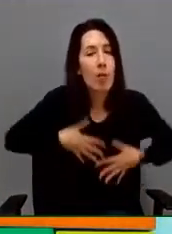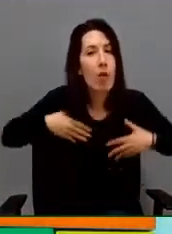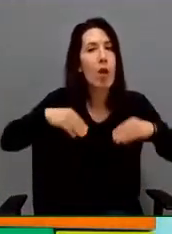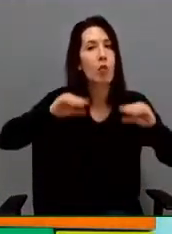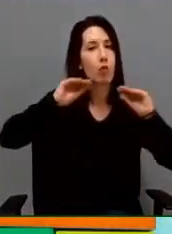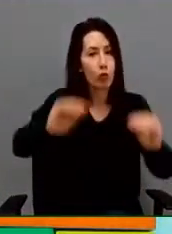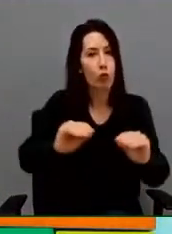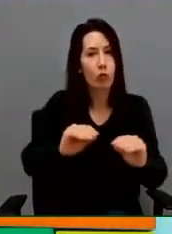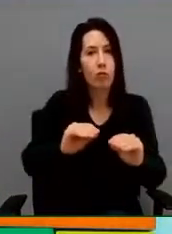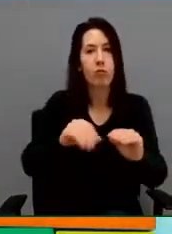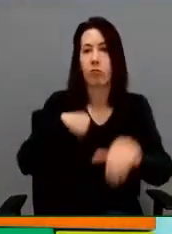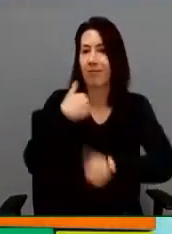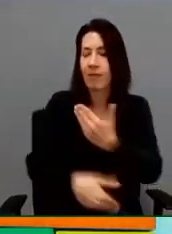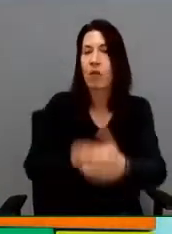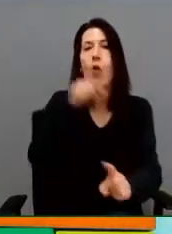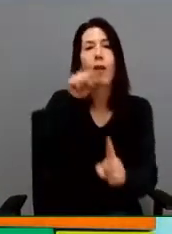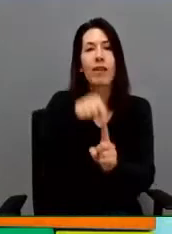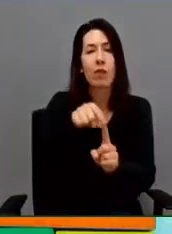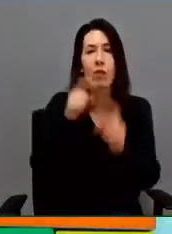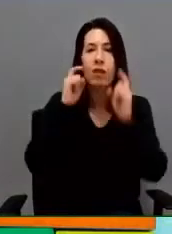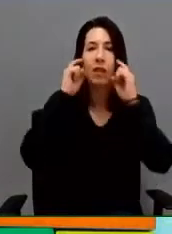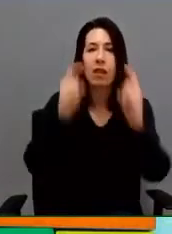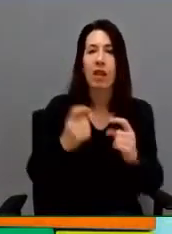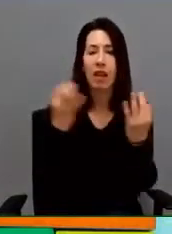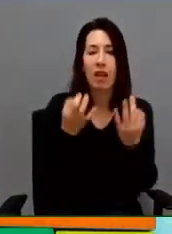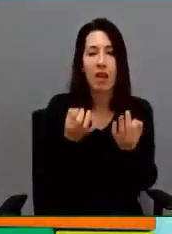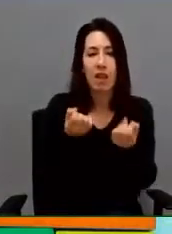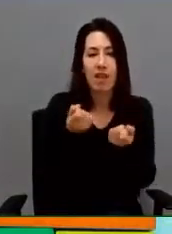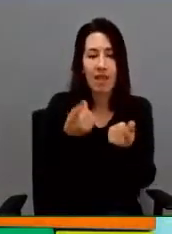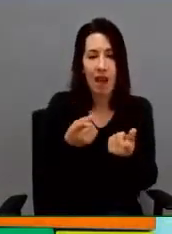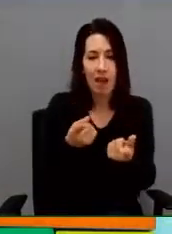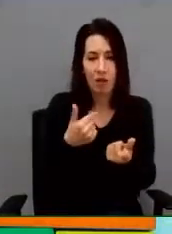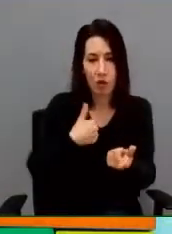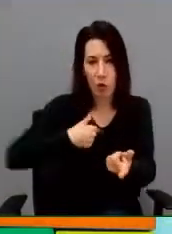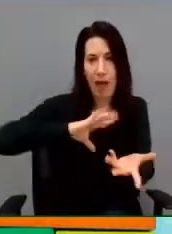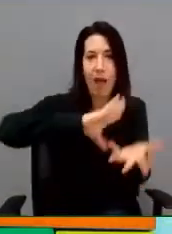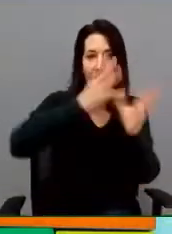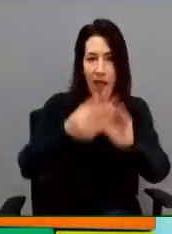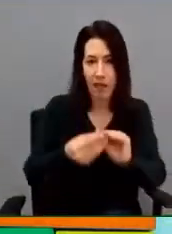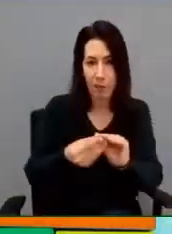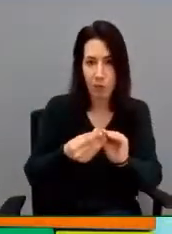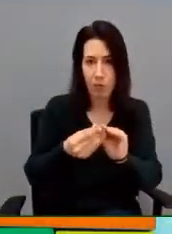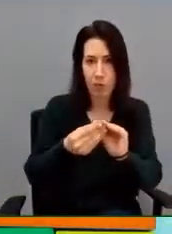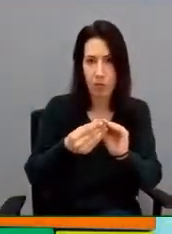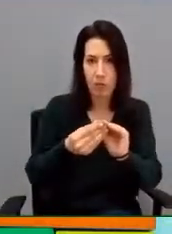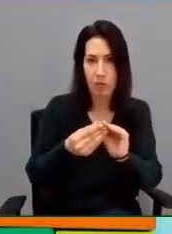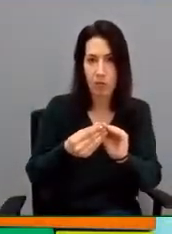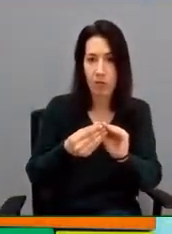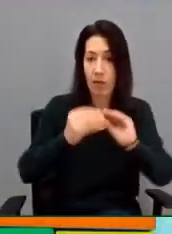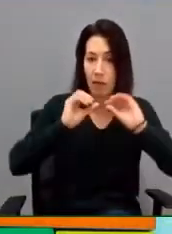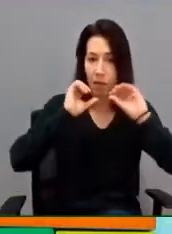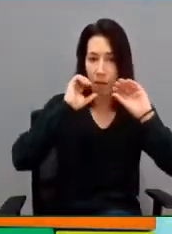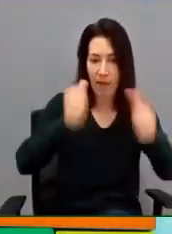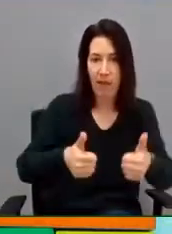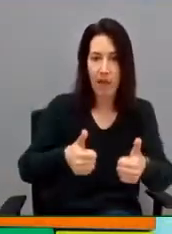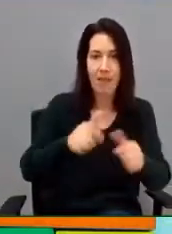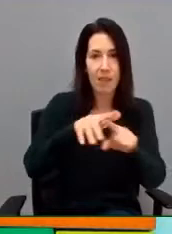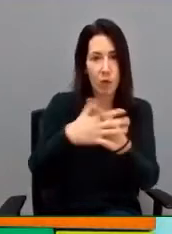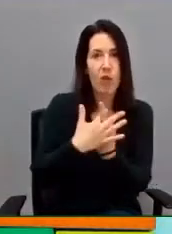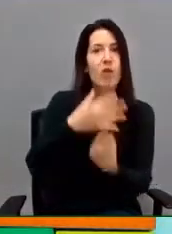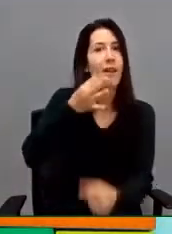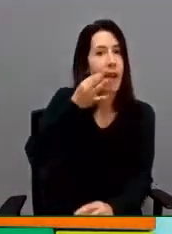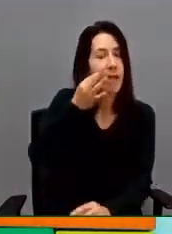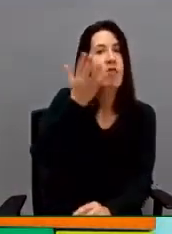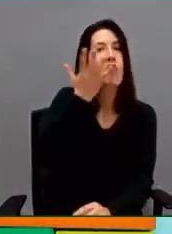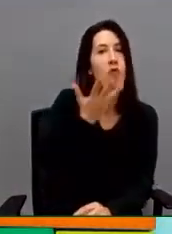en el que se desarrolla para poder intentar ajustarnos y partir de una realidad